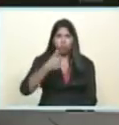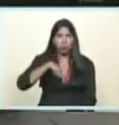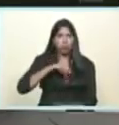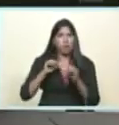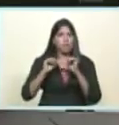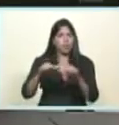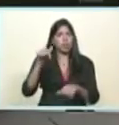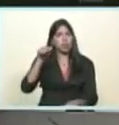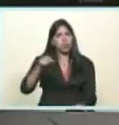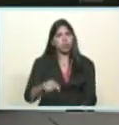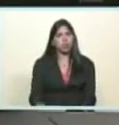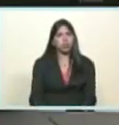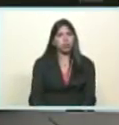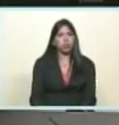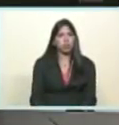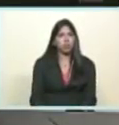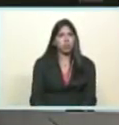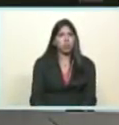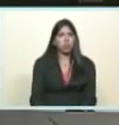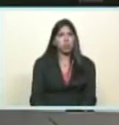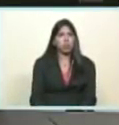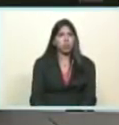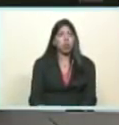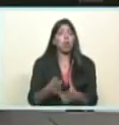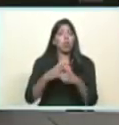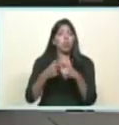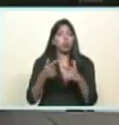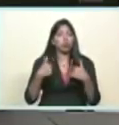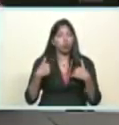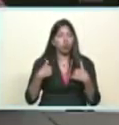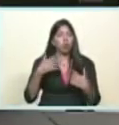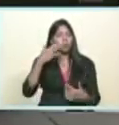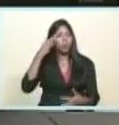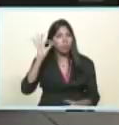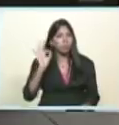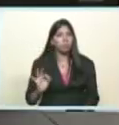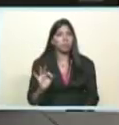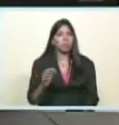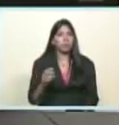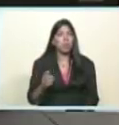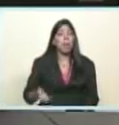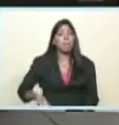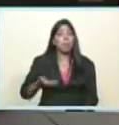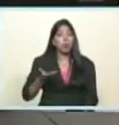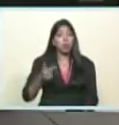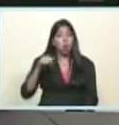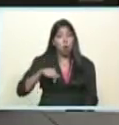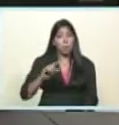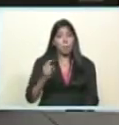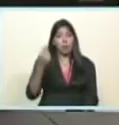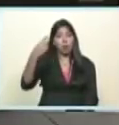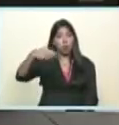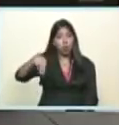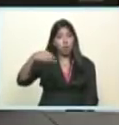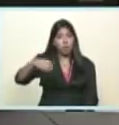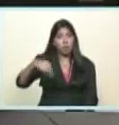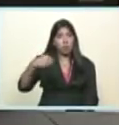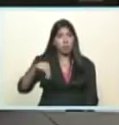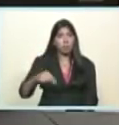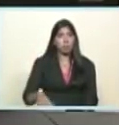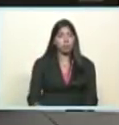tiempo encima de los temas por eso creo que es muy importante hoy primero de noviembre queridos